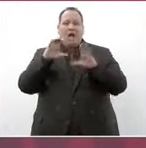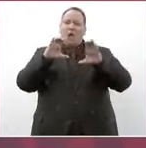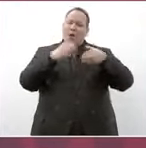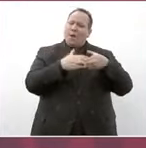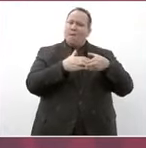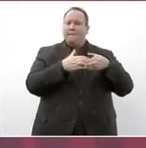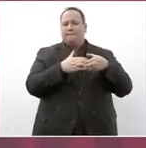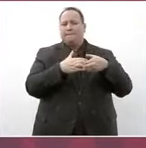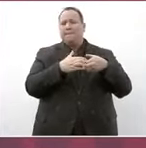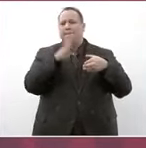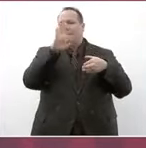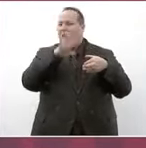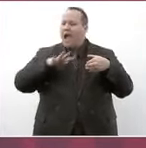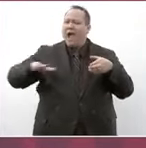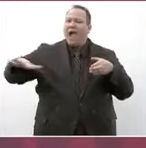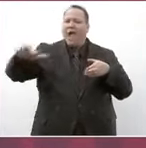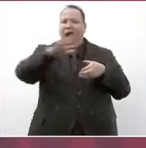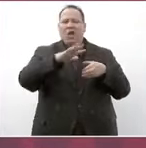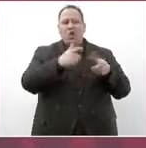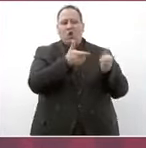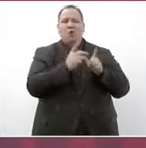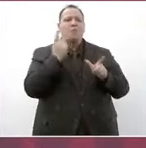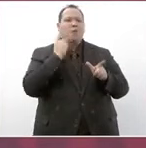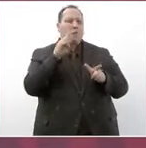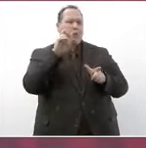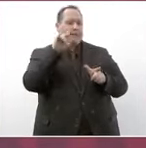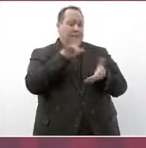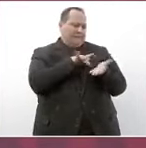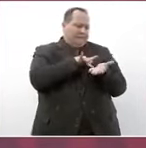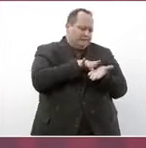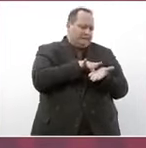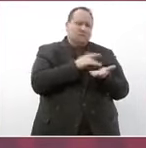en baja california y